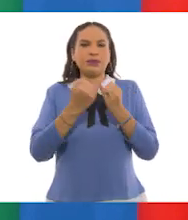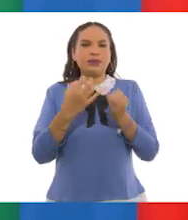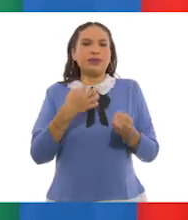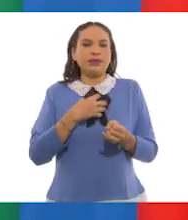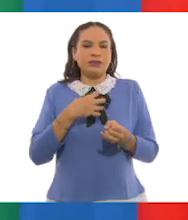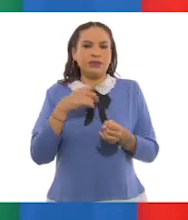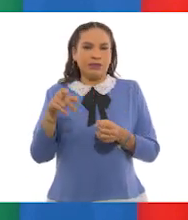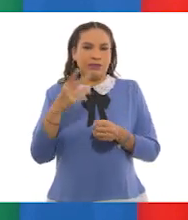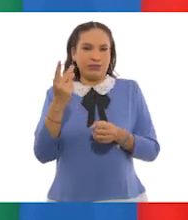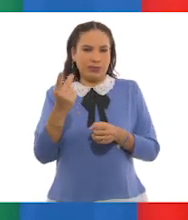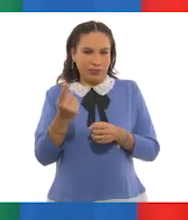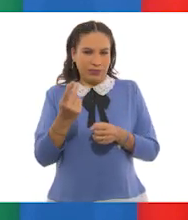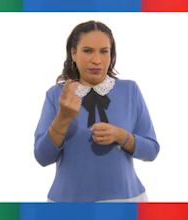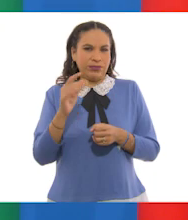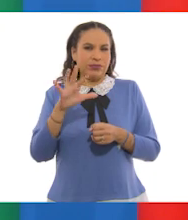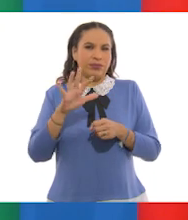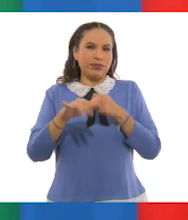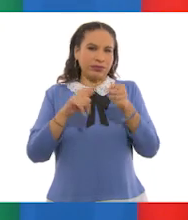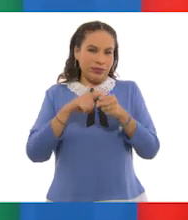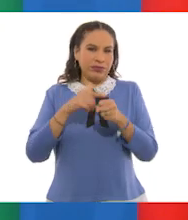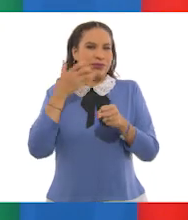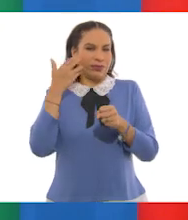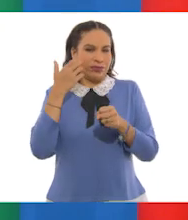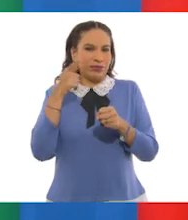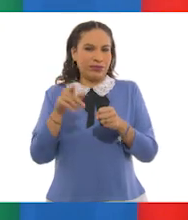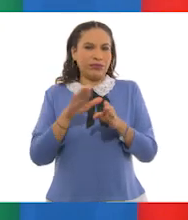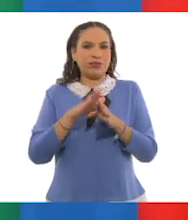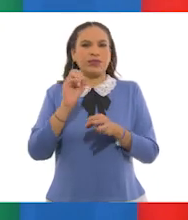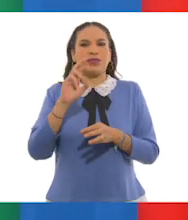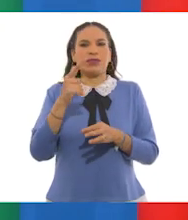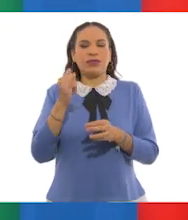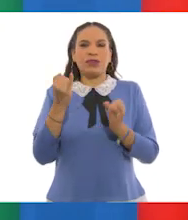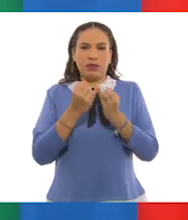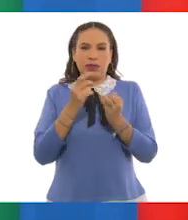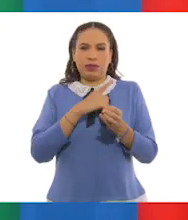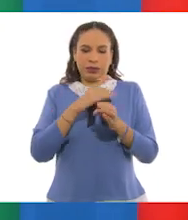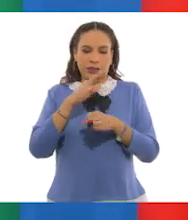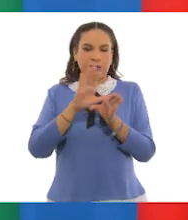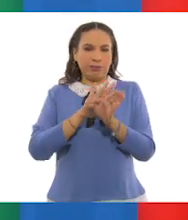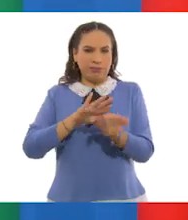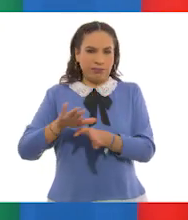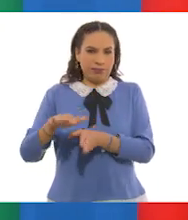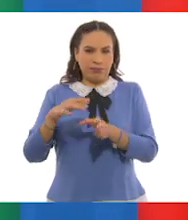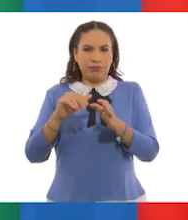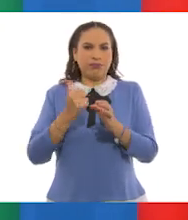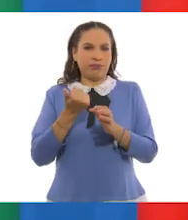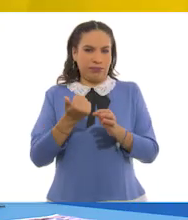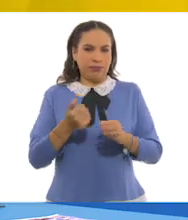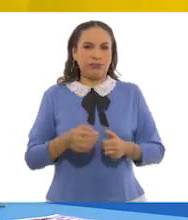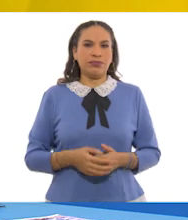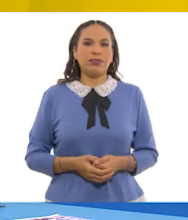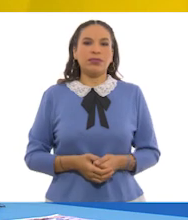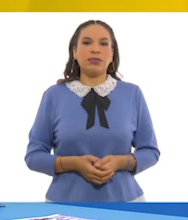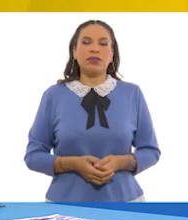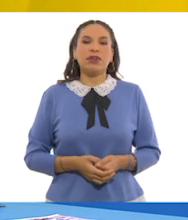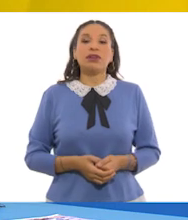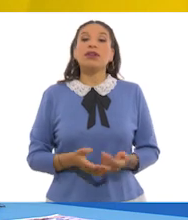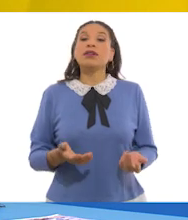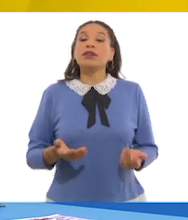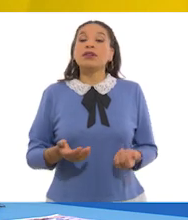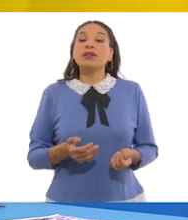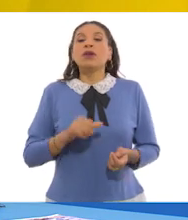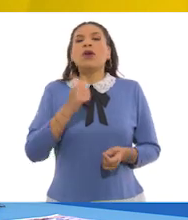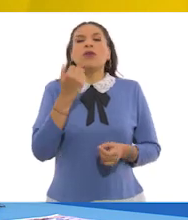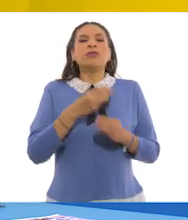animales domésticos, aunque estos se consideran residuos orgánicos, también debemos separarlos del resto. Así es, Juan Carlos.